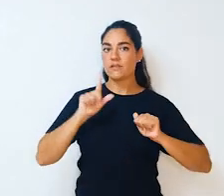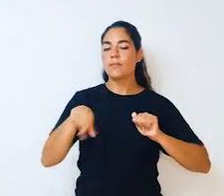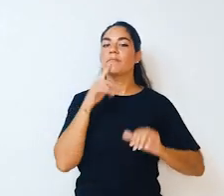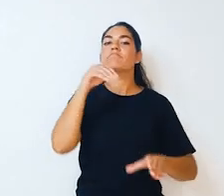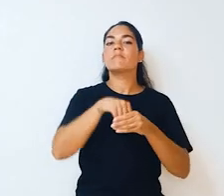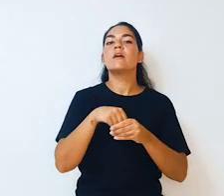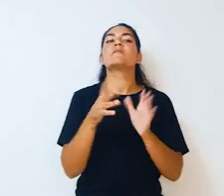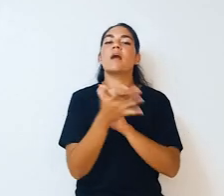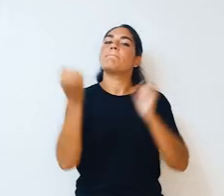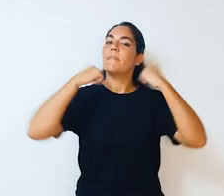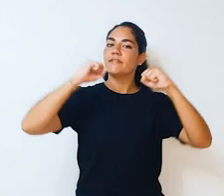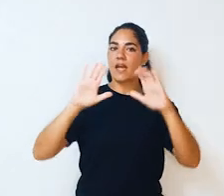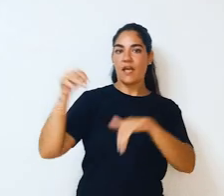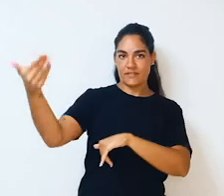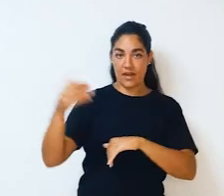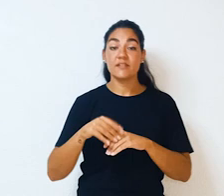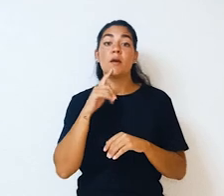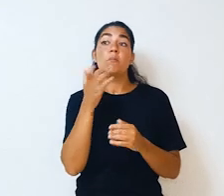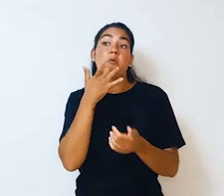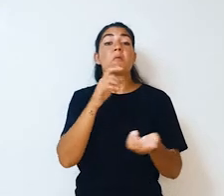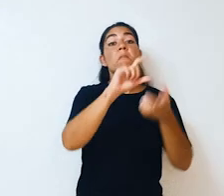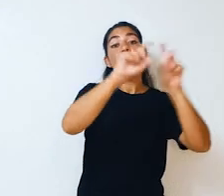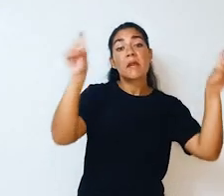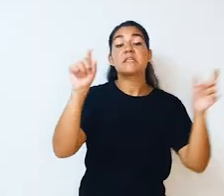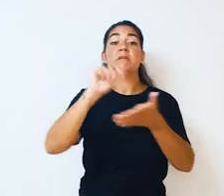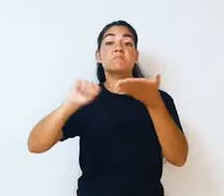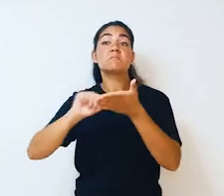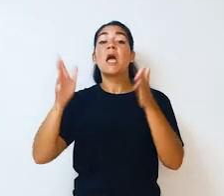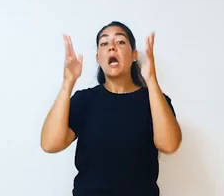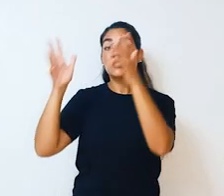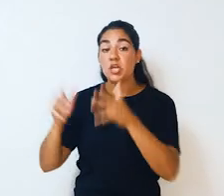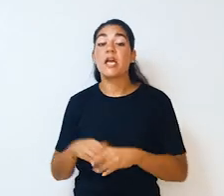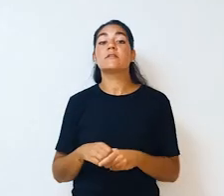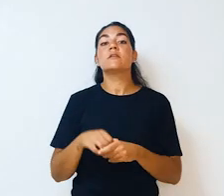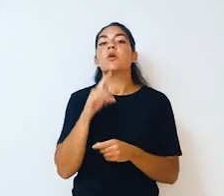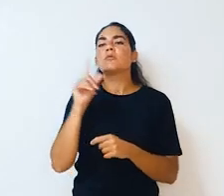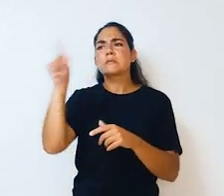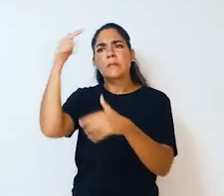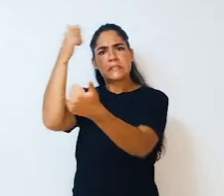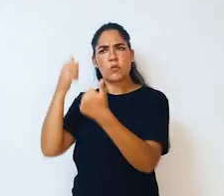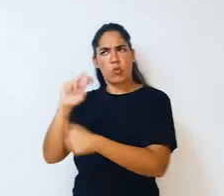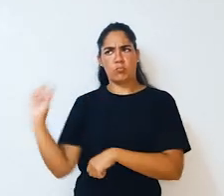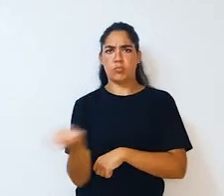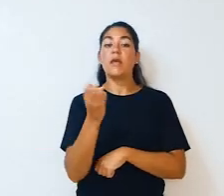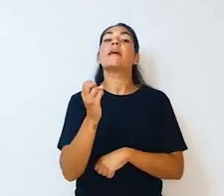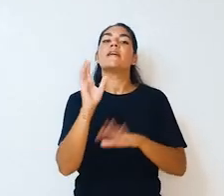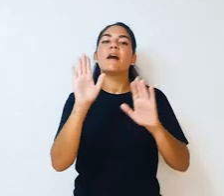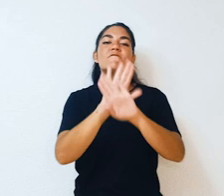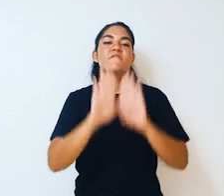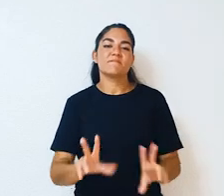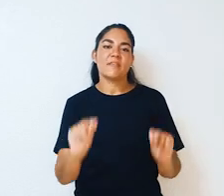y salud en el trabajo. El máster incluye prácticas externas en empresas, asesorías,